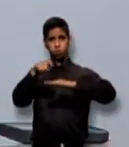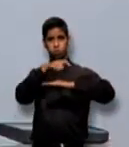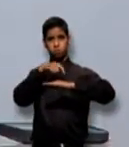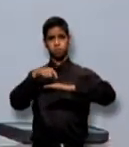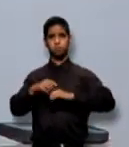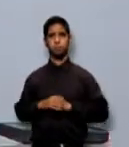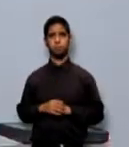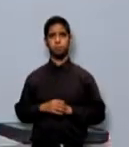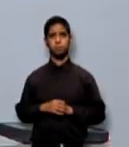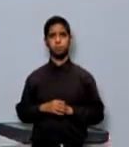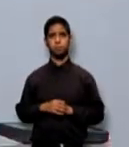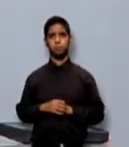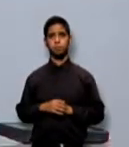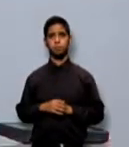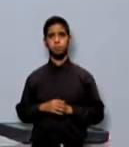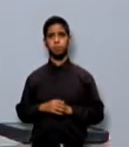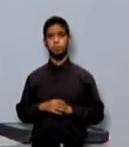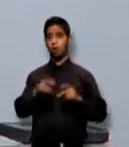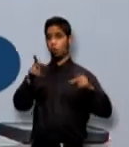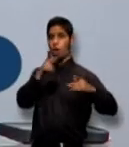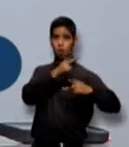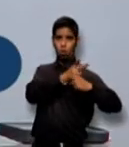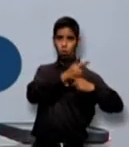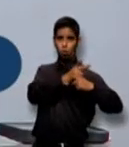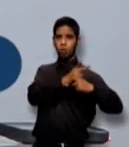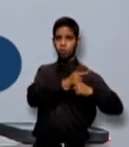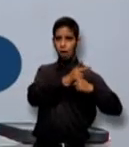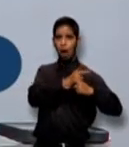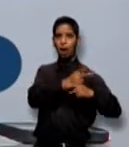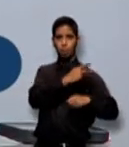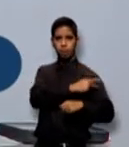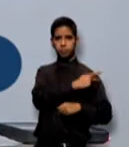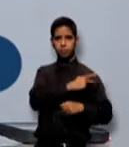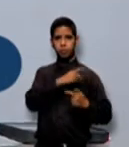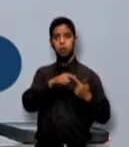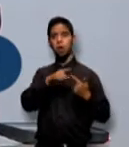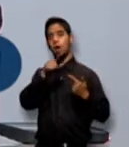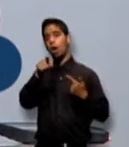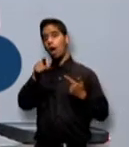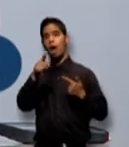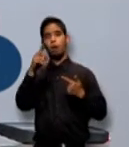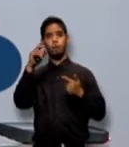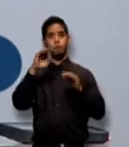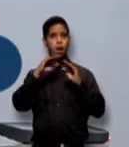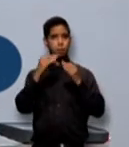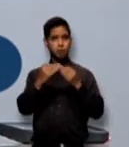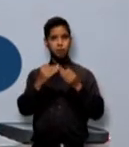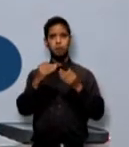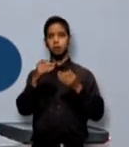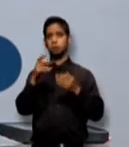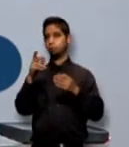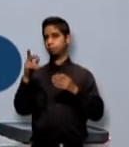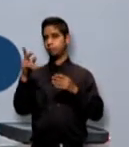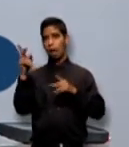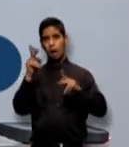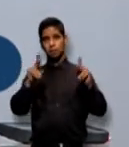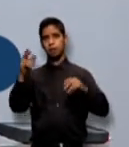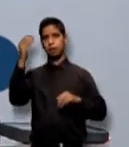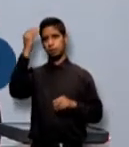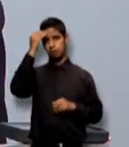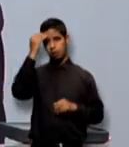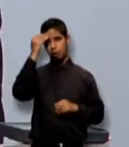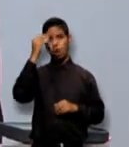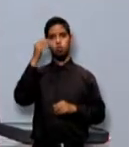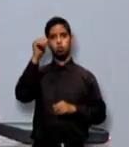A los cuidadores, a los familiares y a aquellos pacientes que sepan que van a estar recluidos el domingo 11 de